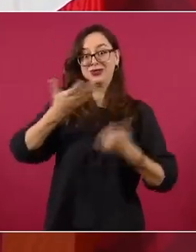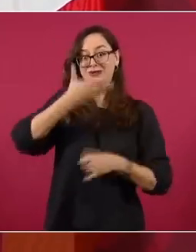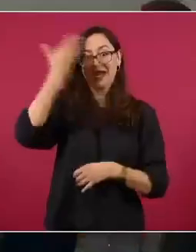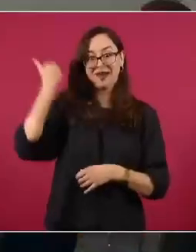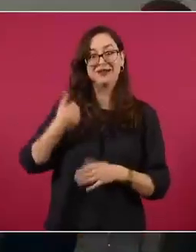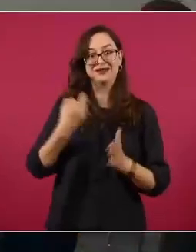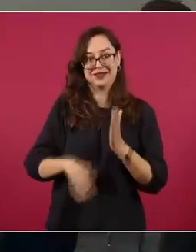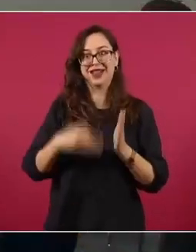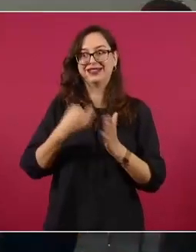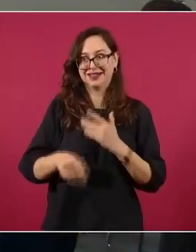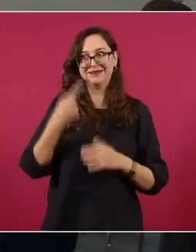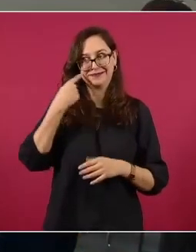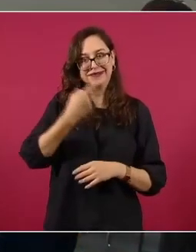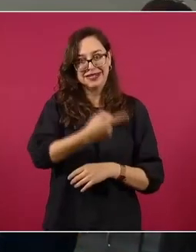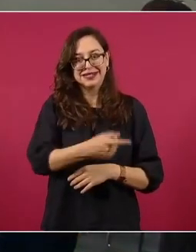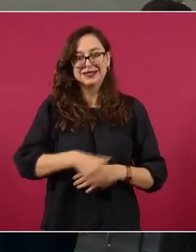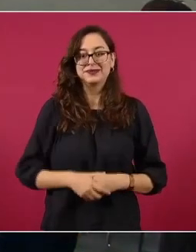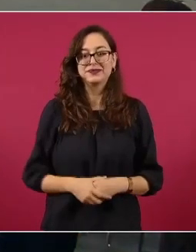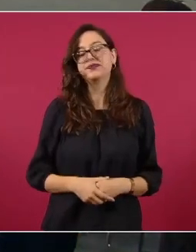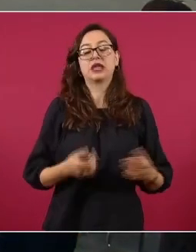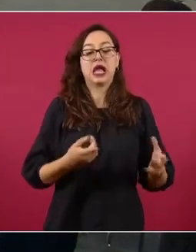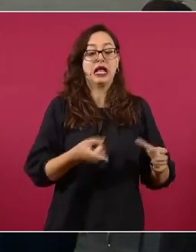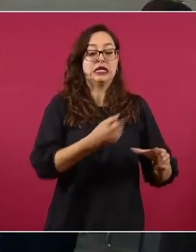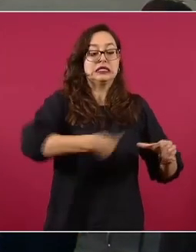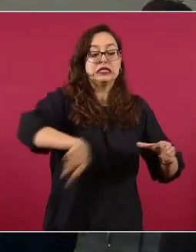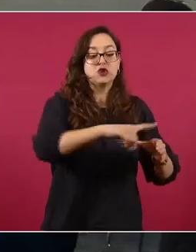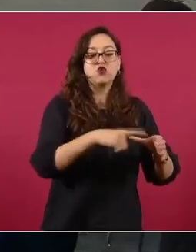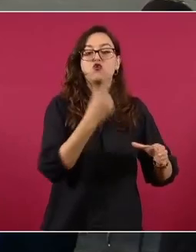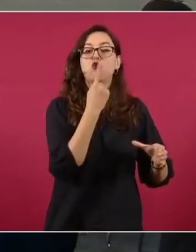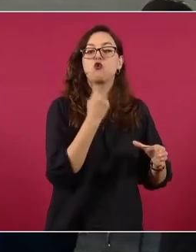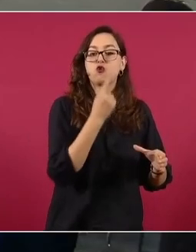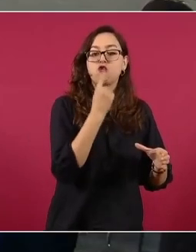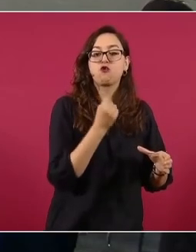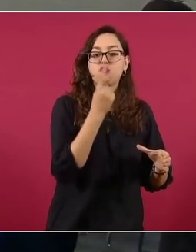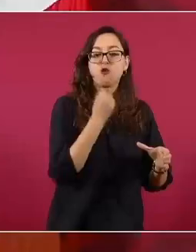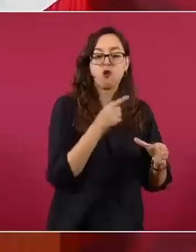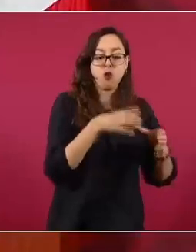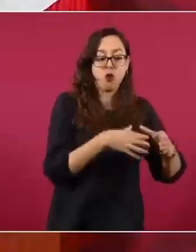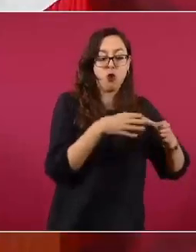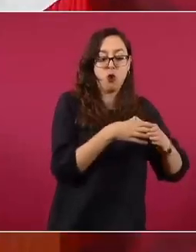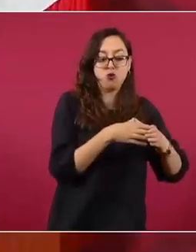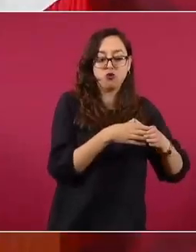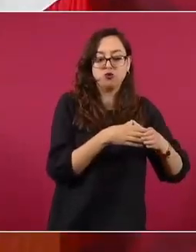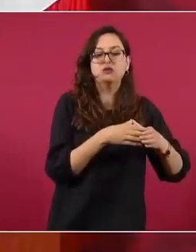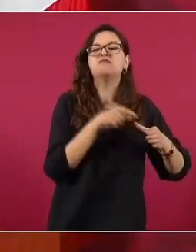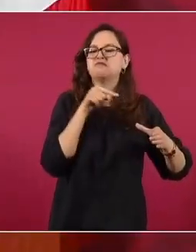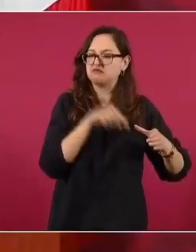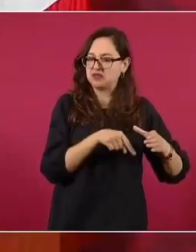Adelante. O sea, el círculo rojo, más temprano que tarde,